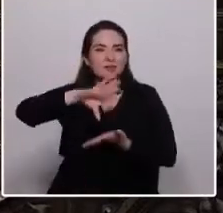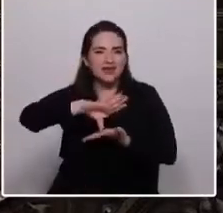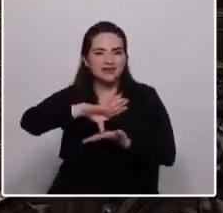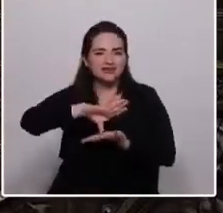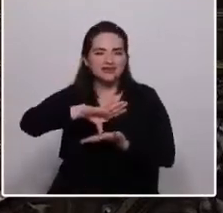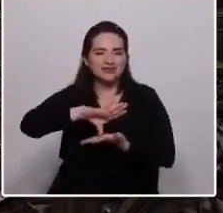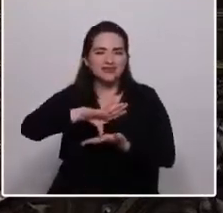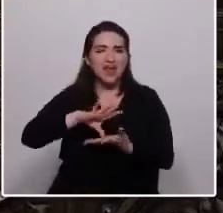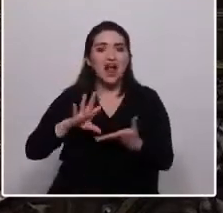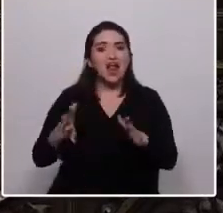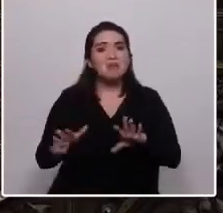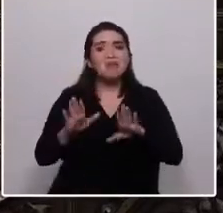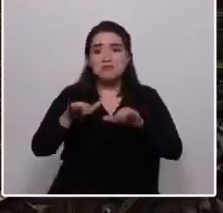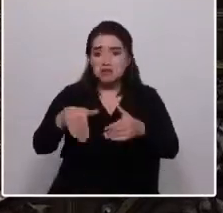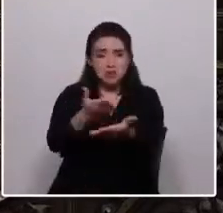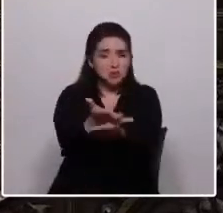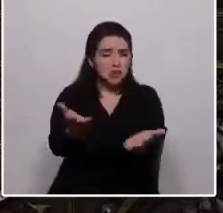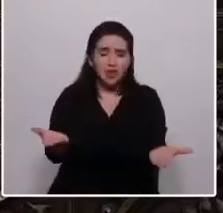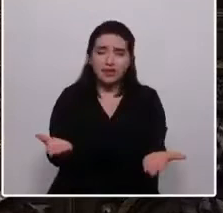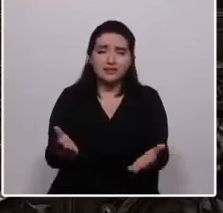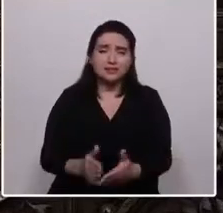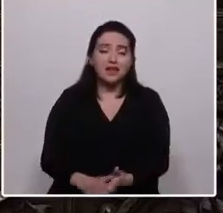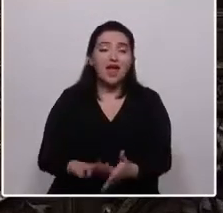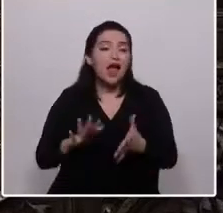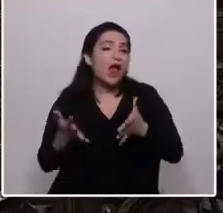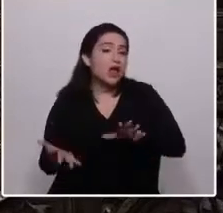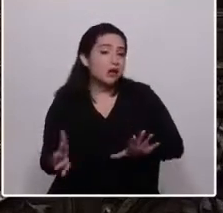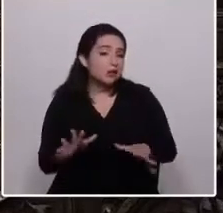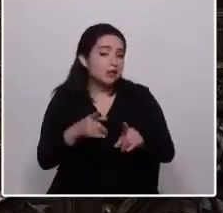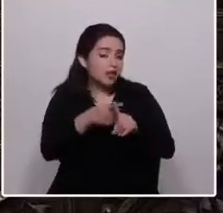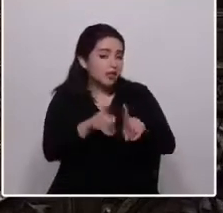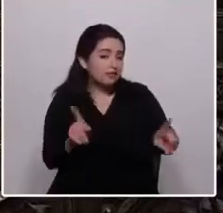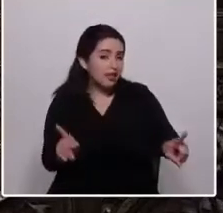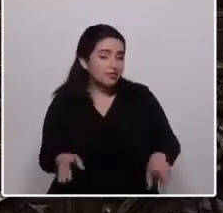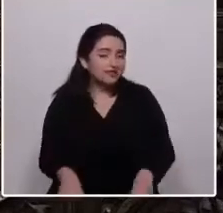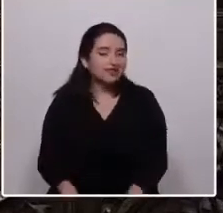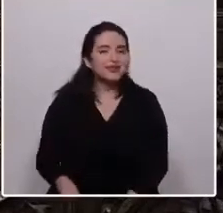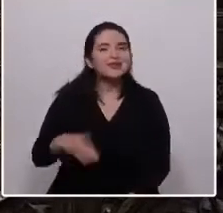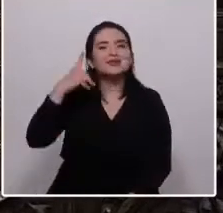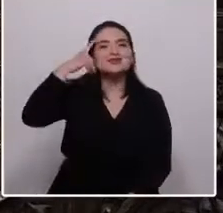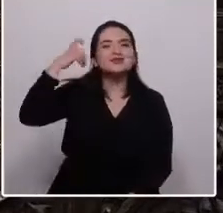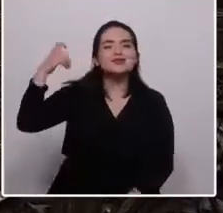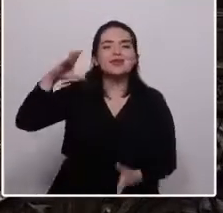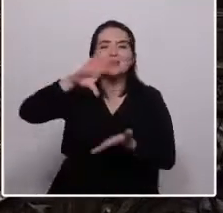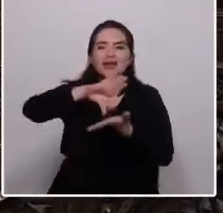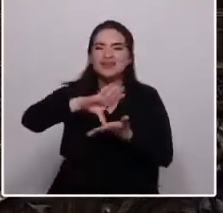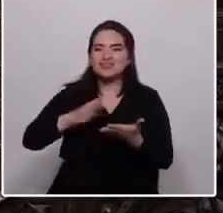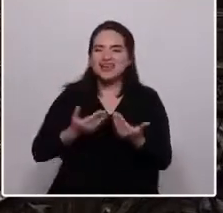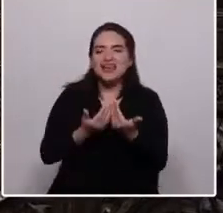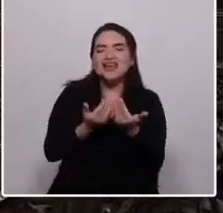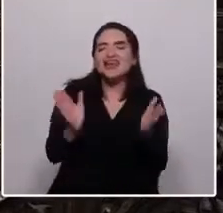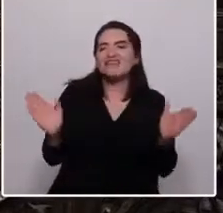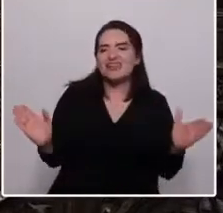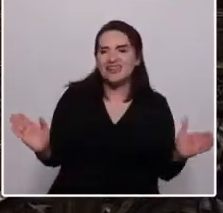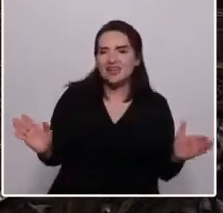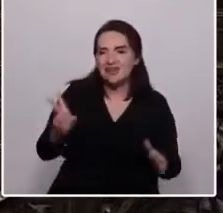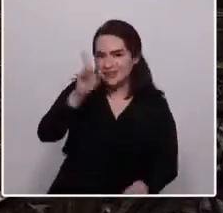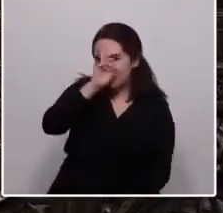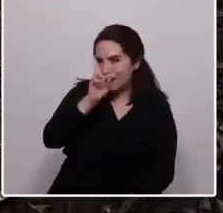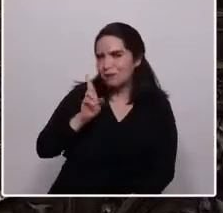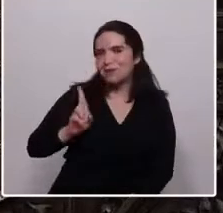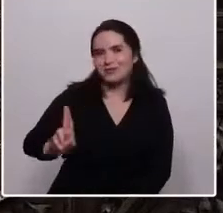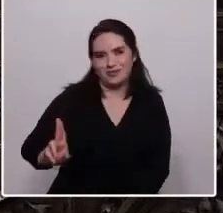Quizás el mismo país que ustedes. Quizás uno distinto. Sueño el país de las libertades y sueño el país del respeto.